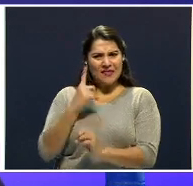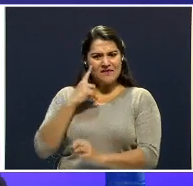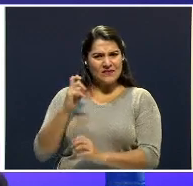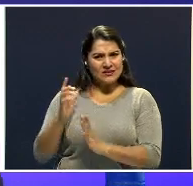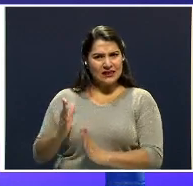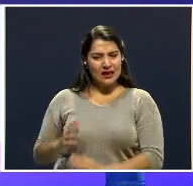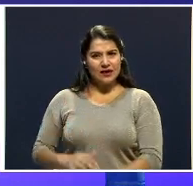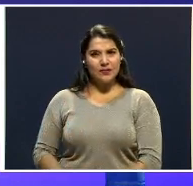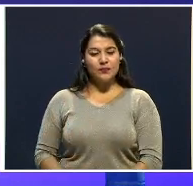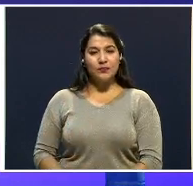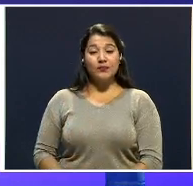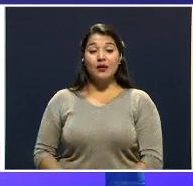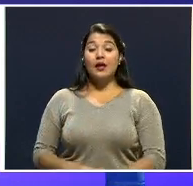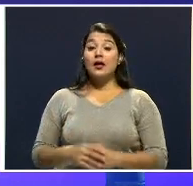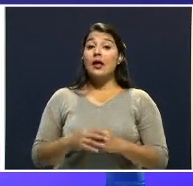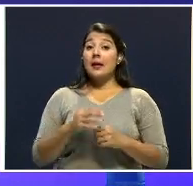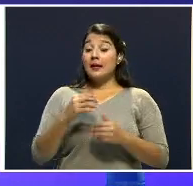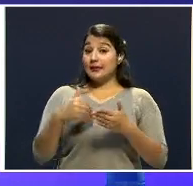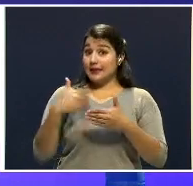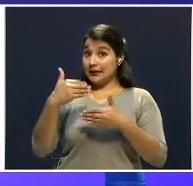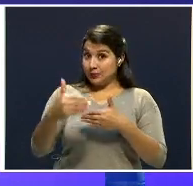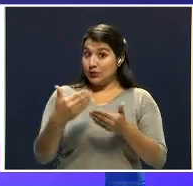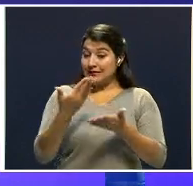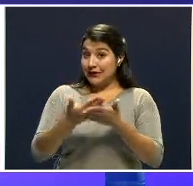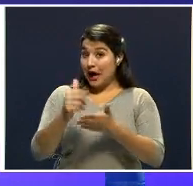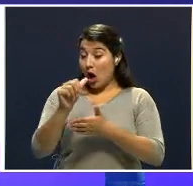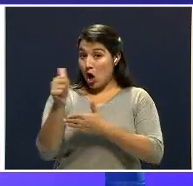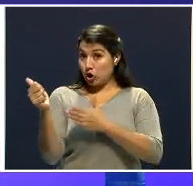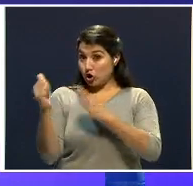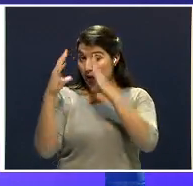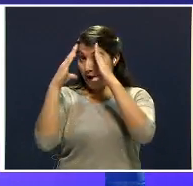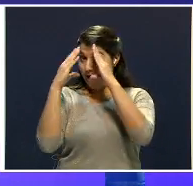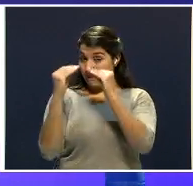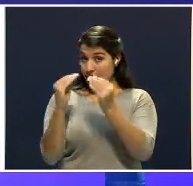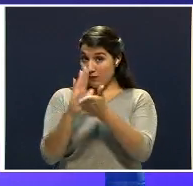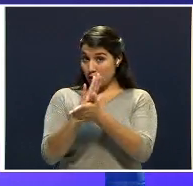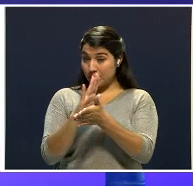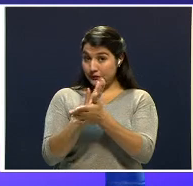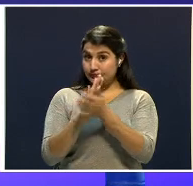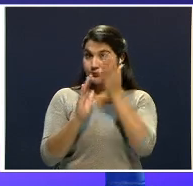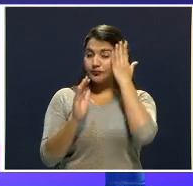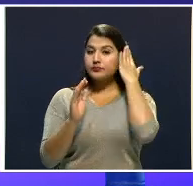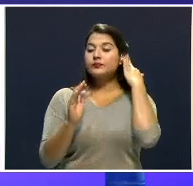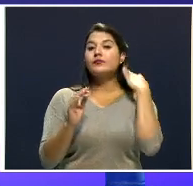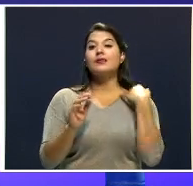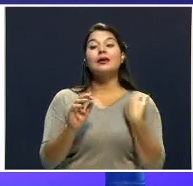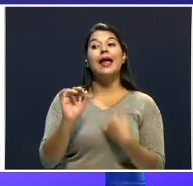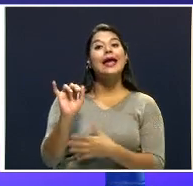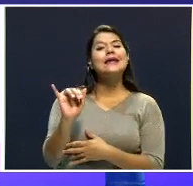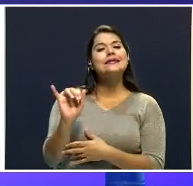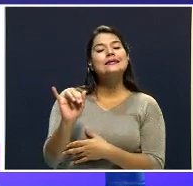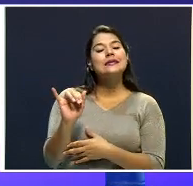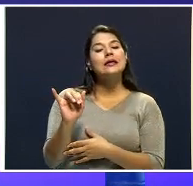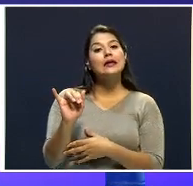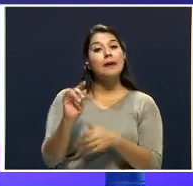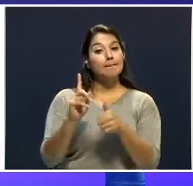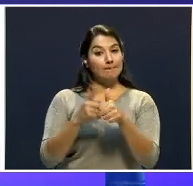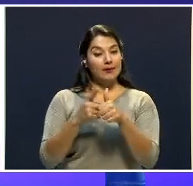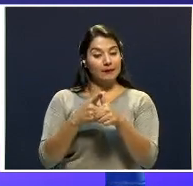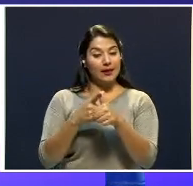Fíjense que entre el primer... Porque después viene nuestro informe. Este primer informe, estamos hablando de